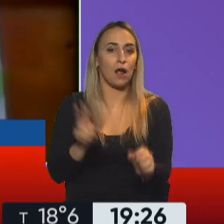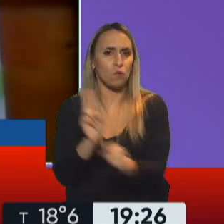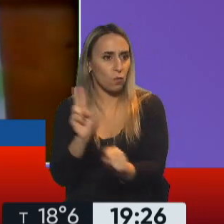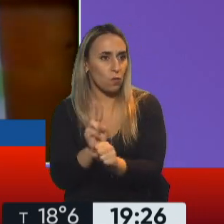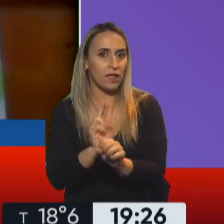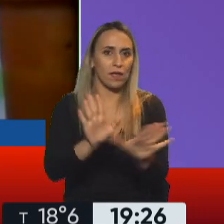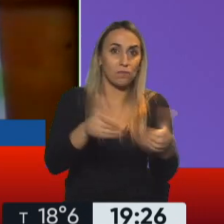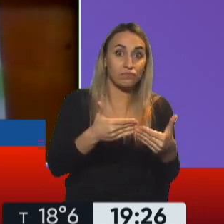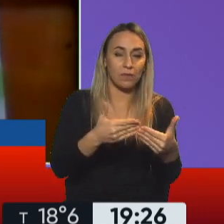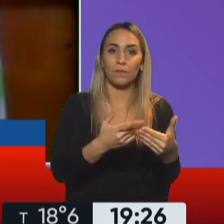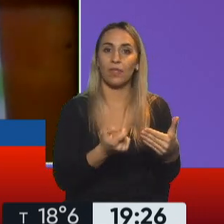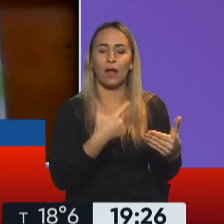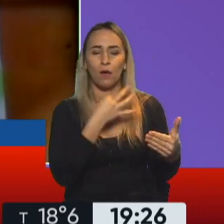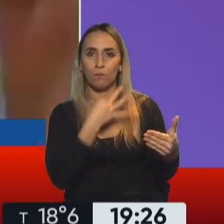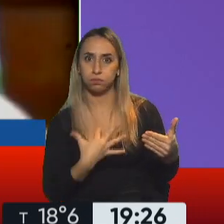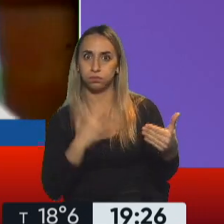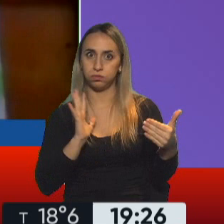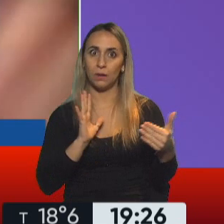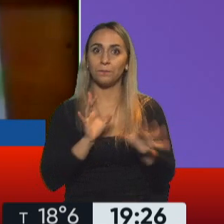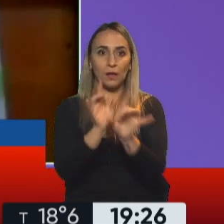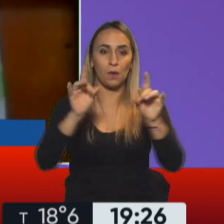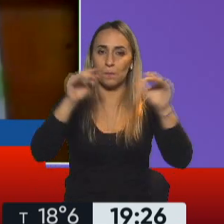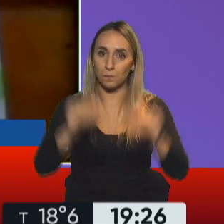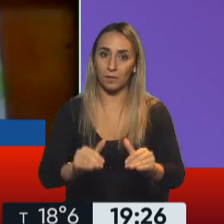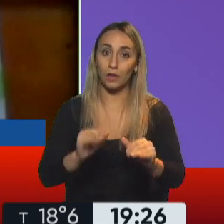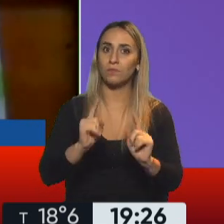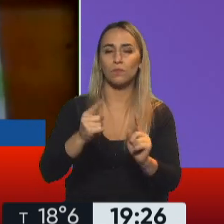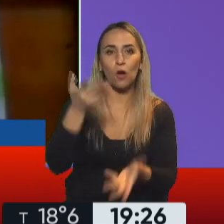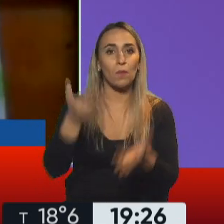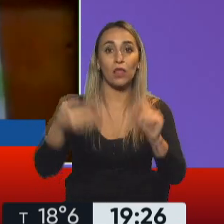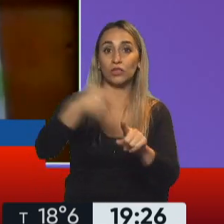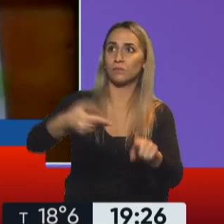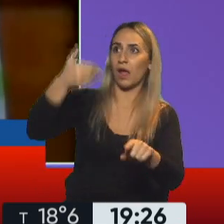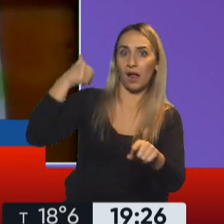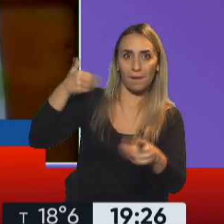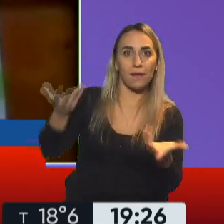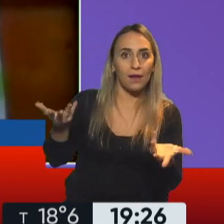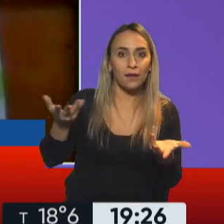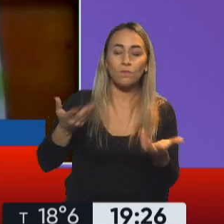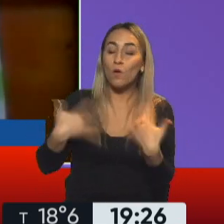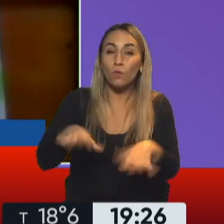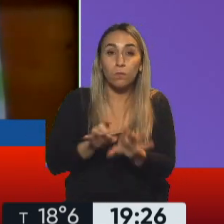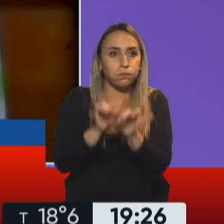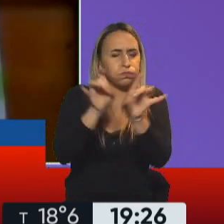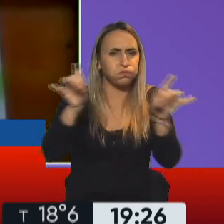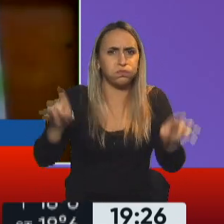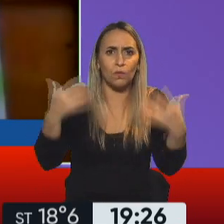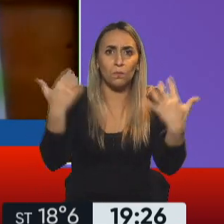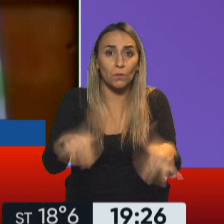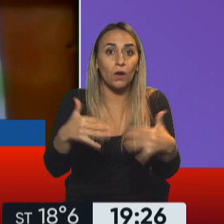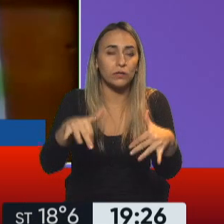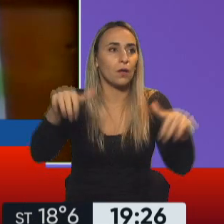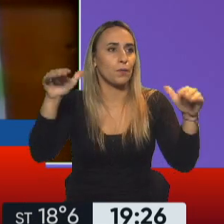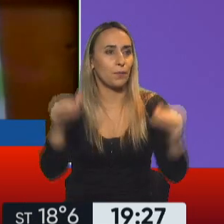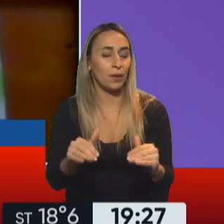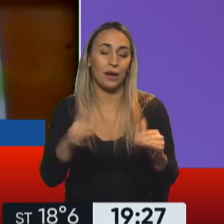importante de los contagios en los últimos días respecto de los mismos días de la semana anterior. Así que todas las perspectivas, por suerte, son positivas en